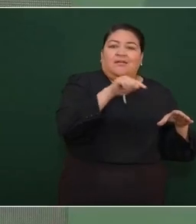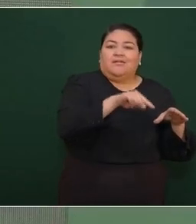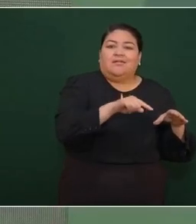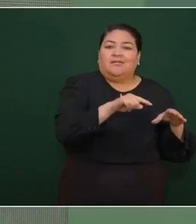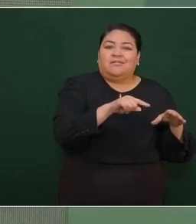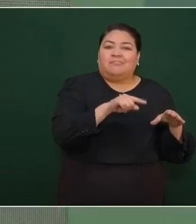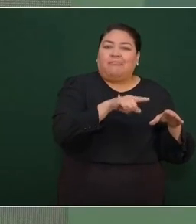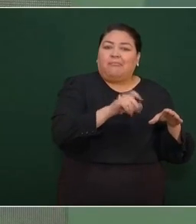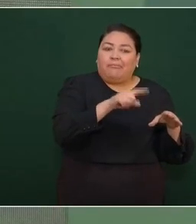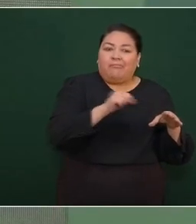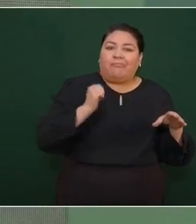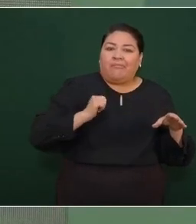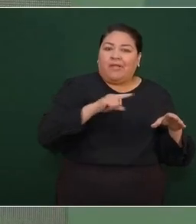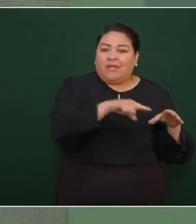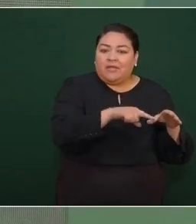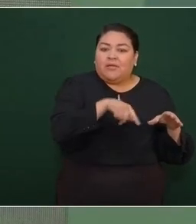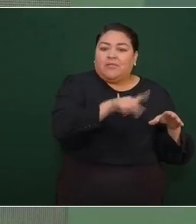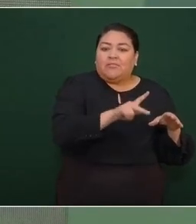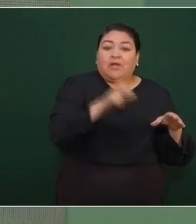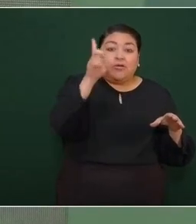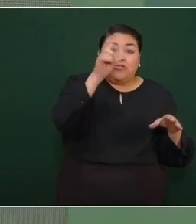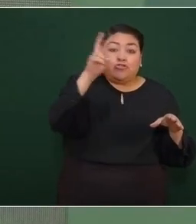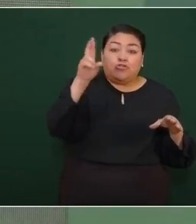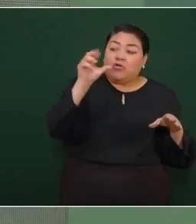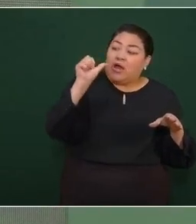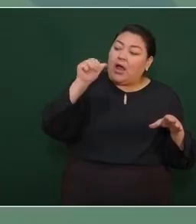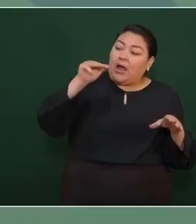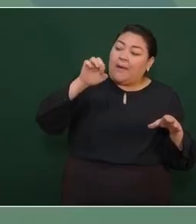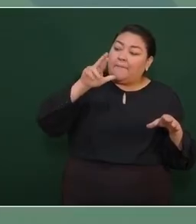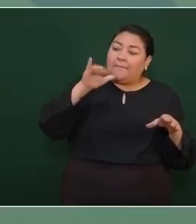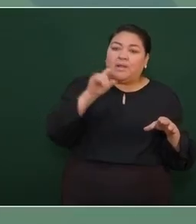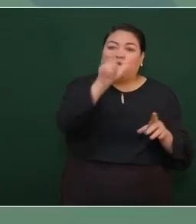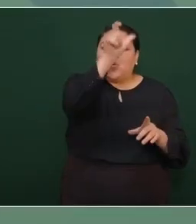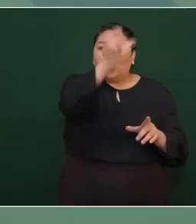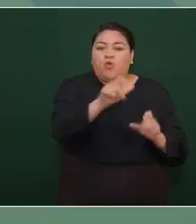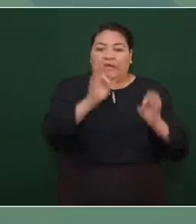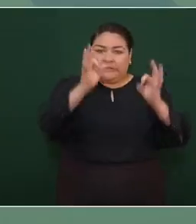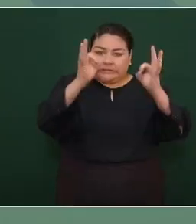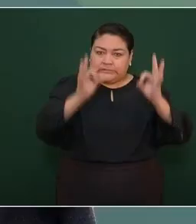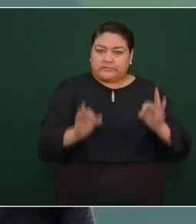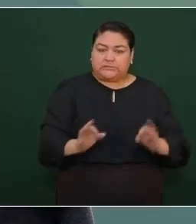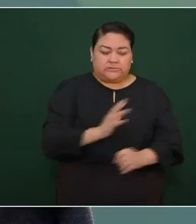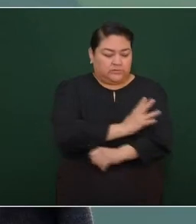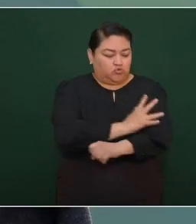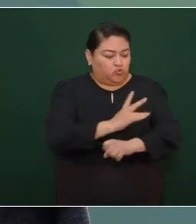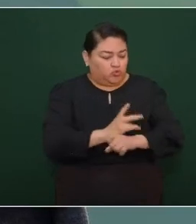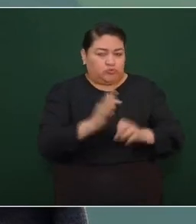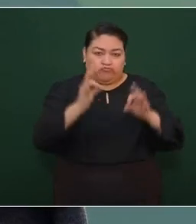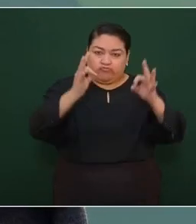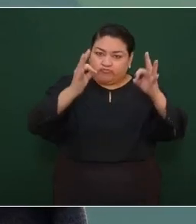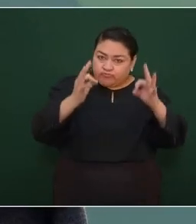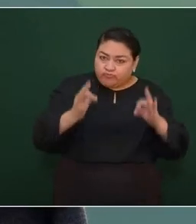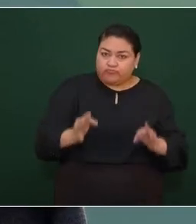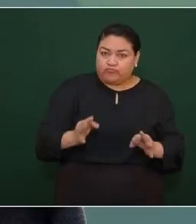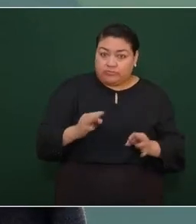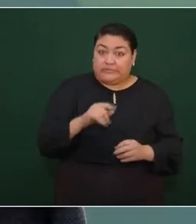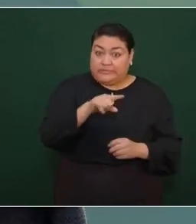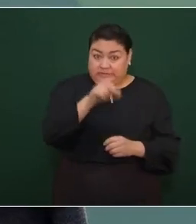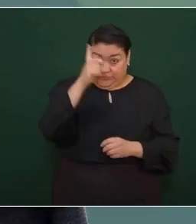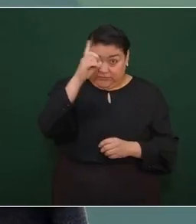pero el doctor Américo Villarreal un hombre íntegro honesto este